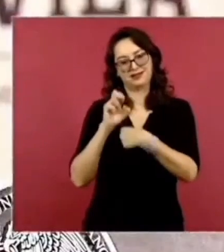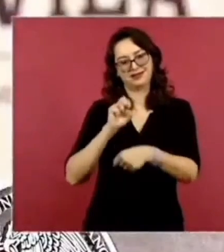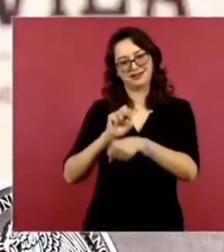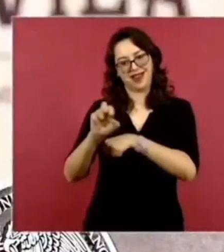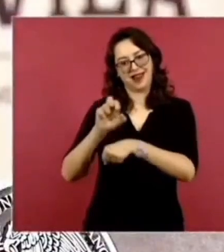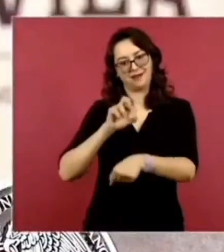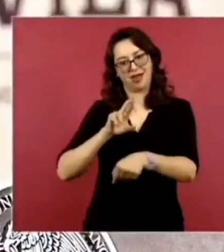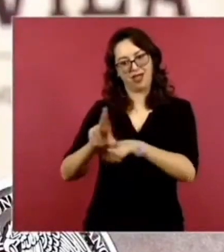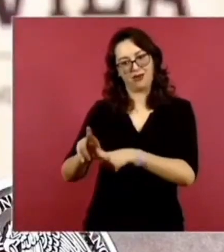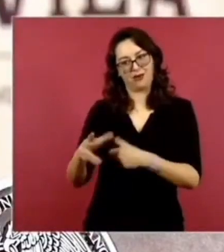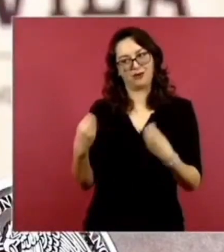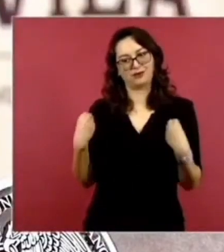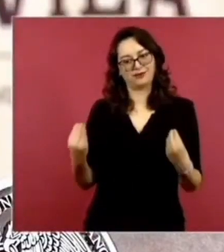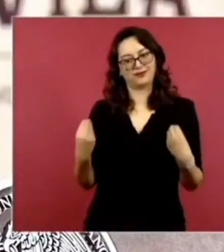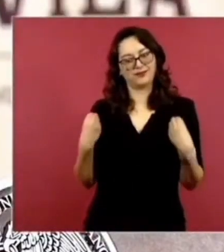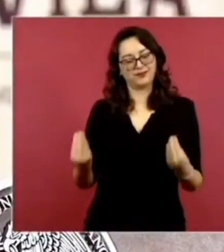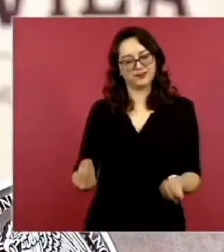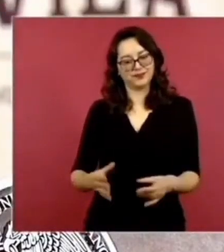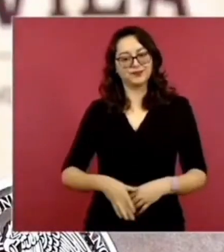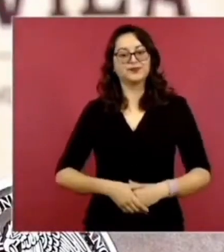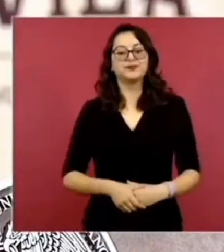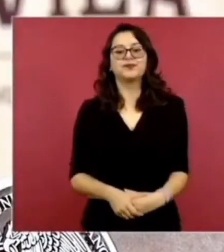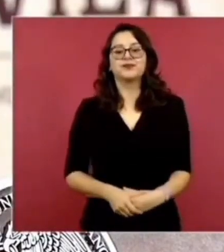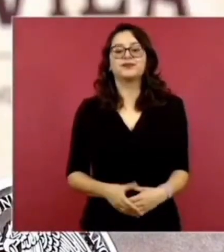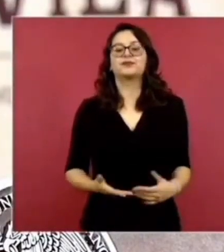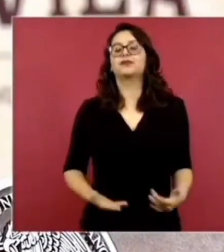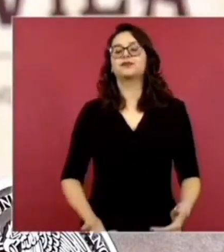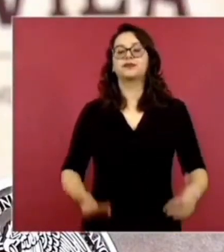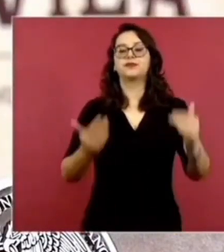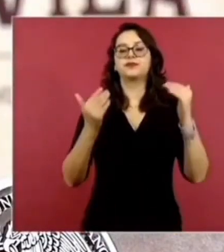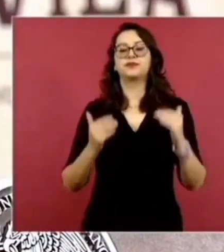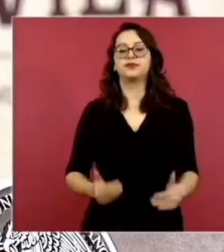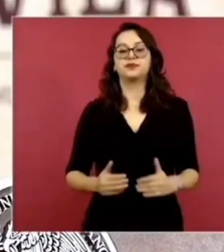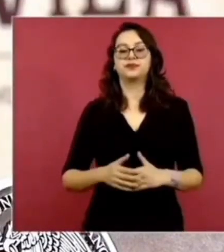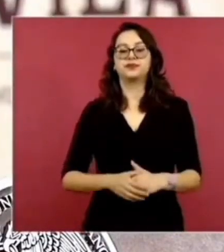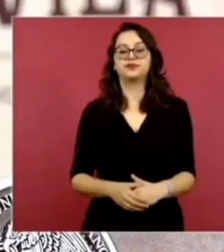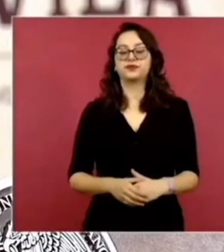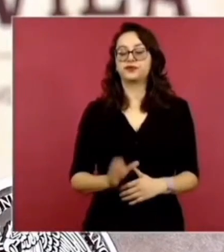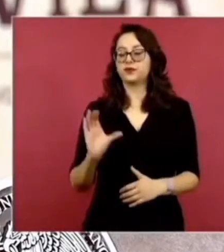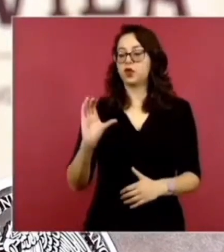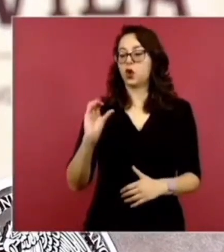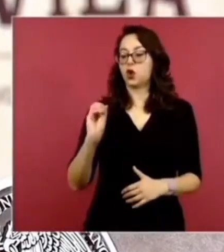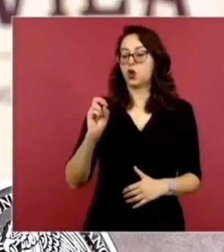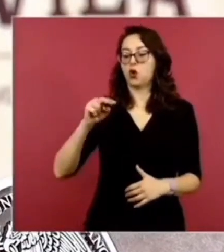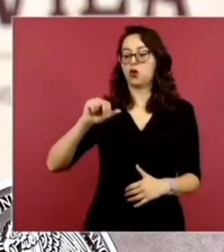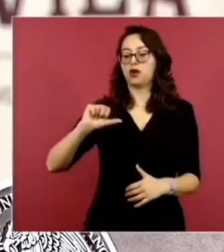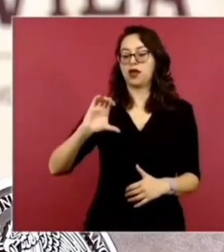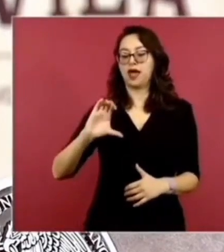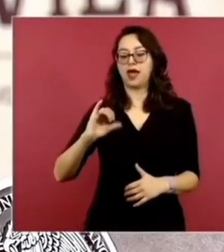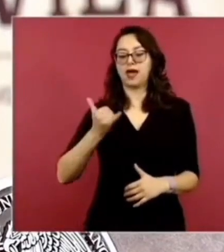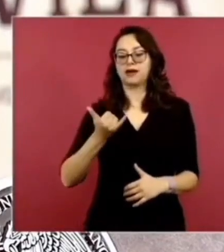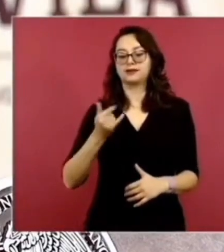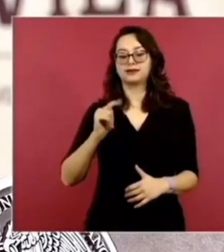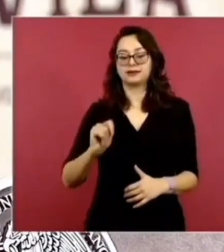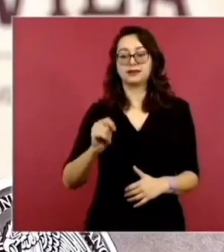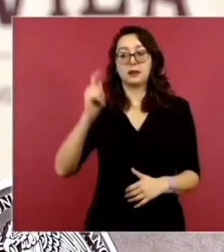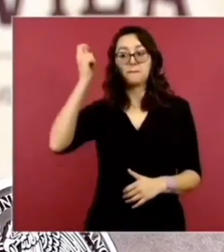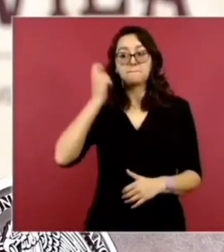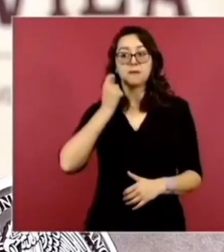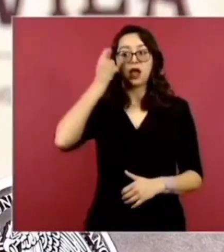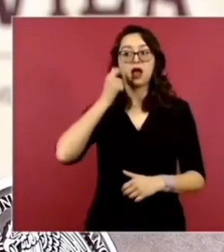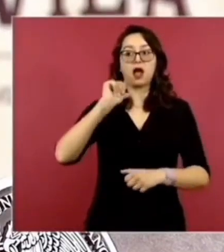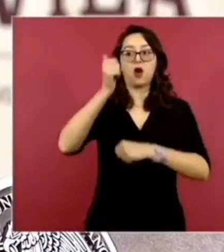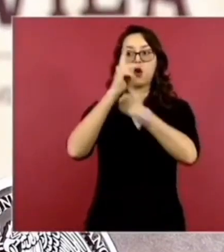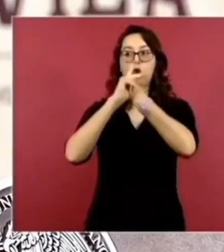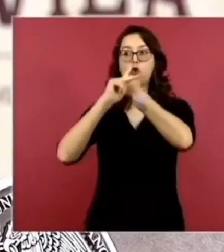Es falso que Conacyt eliminó 95% de las becas en el extranjero. El 30 de septiembre pasado,